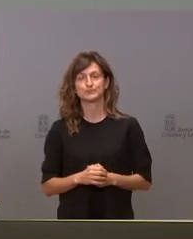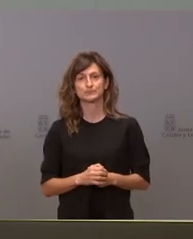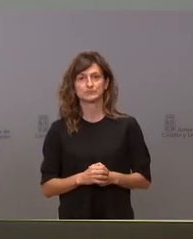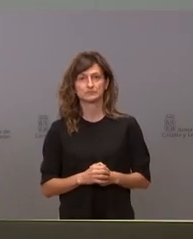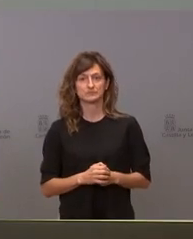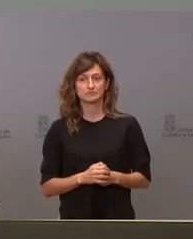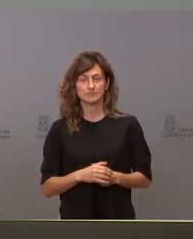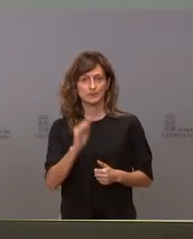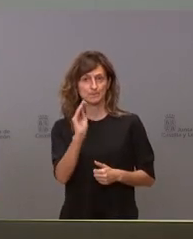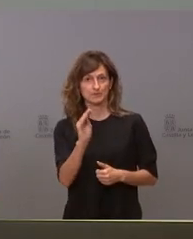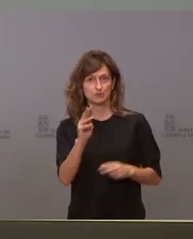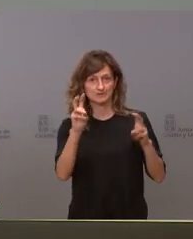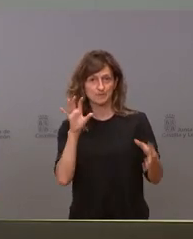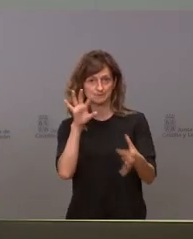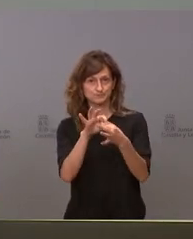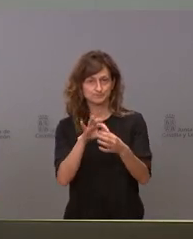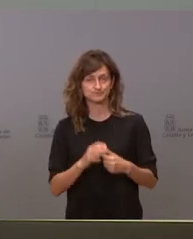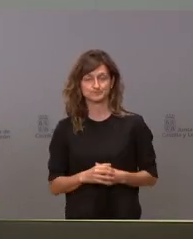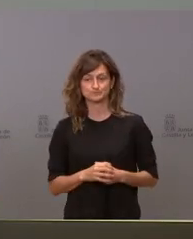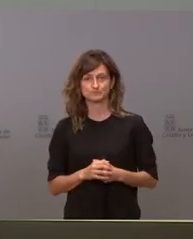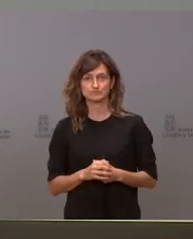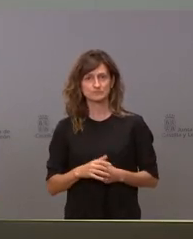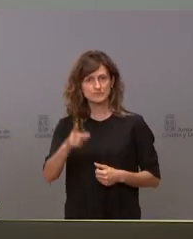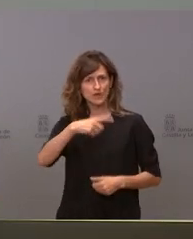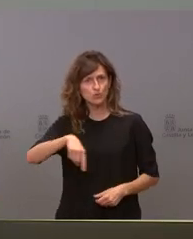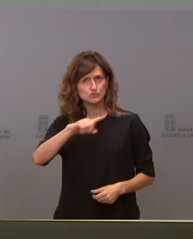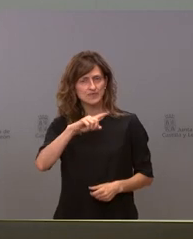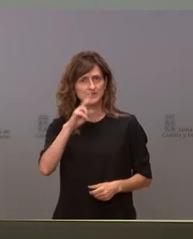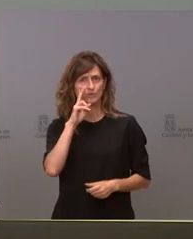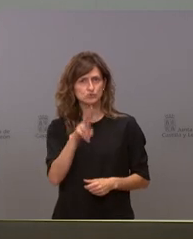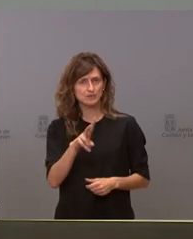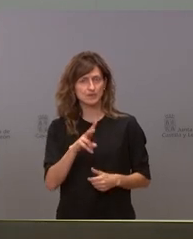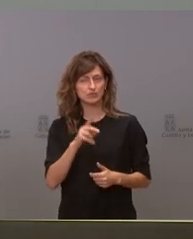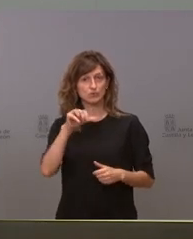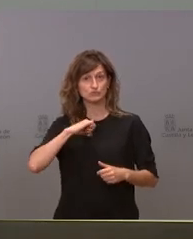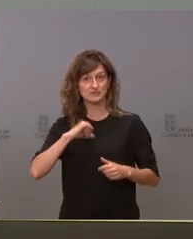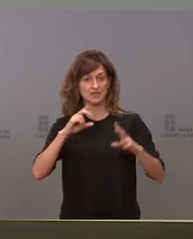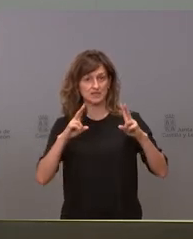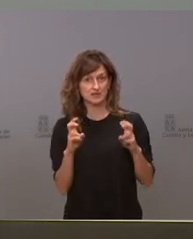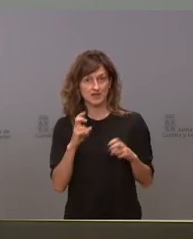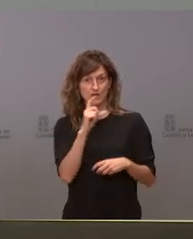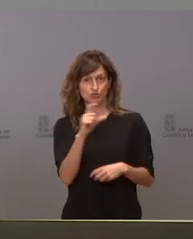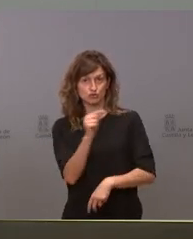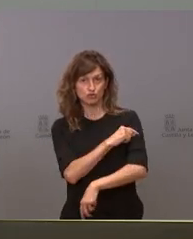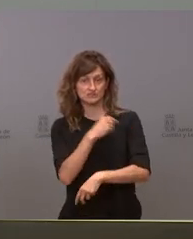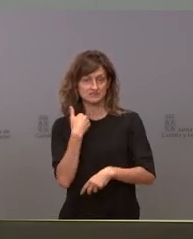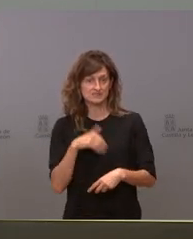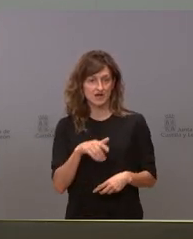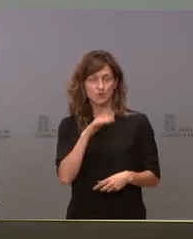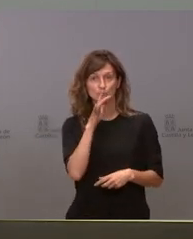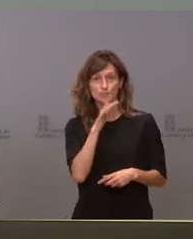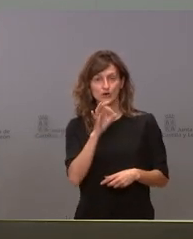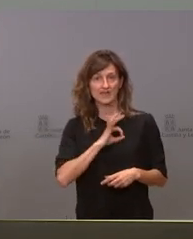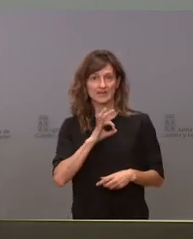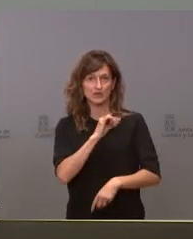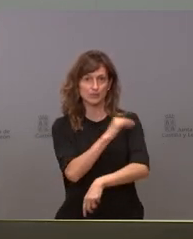por este mismo asunto no sé si han observado a lo mejor que estas personas que están ingresadas con las dos dosis son de las que vacunaron en